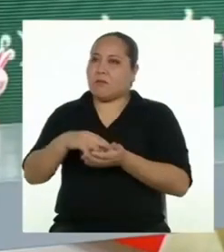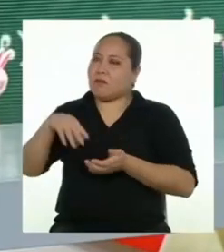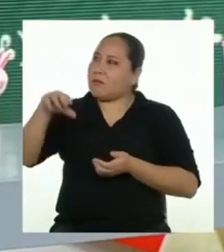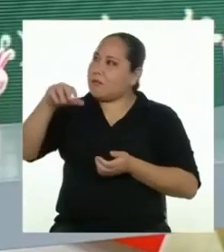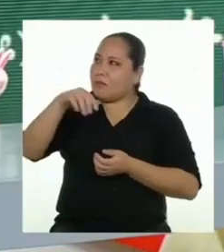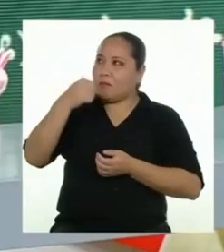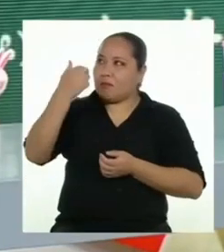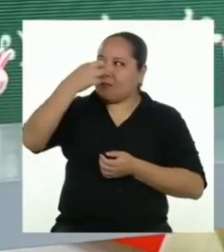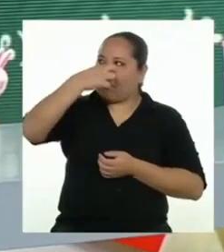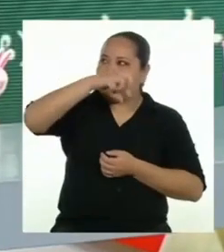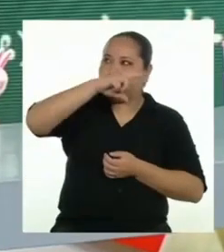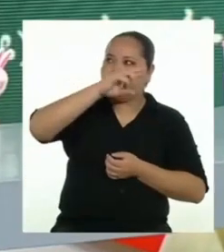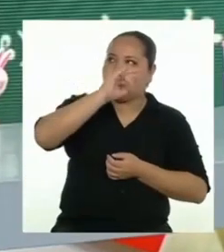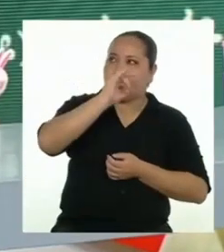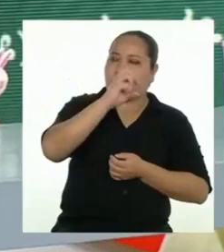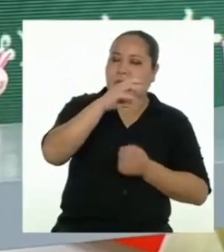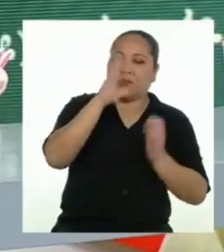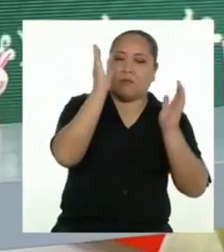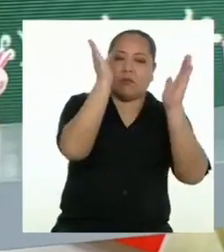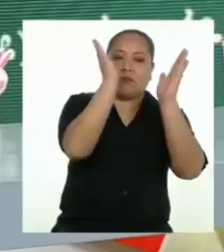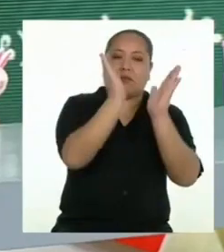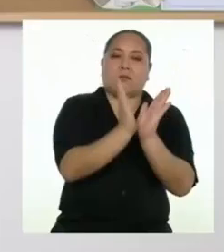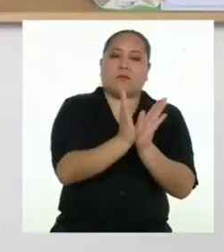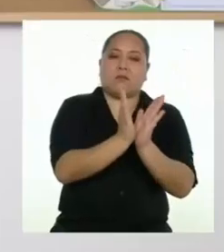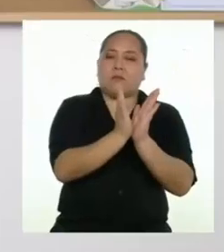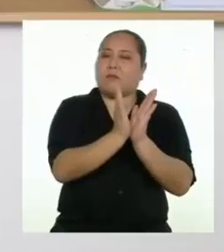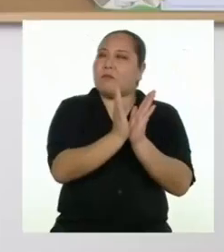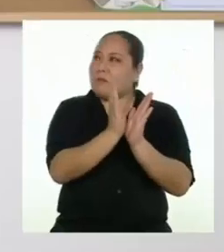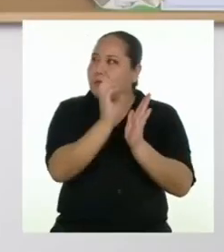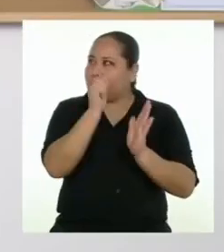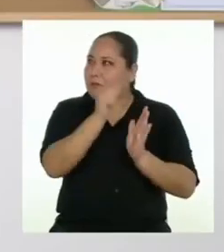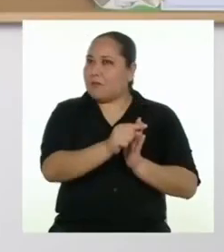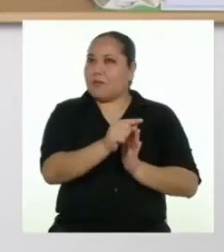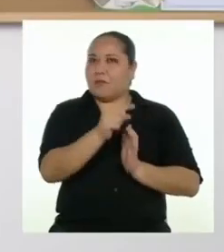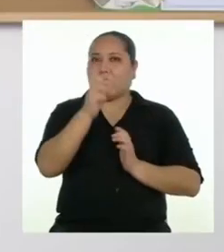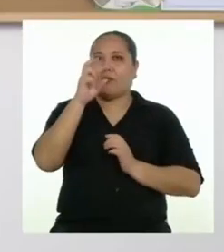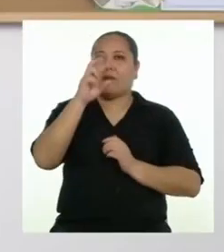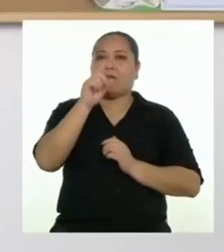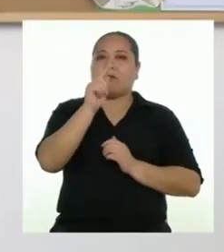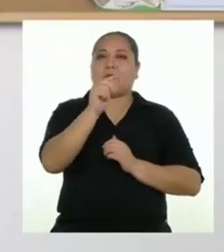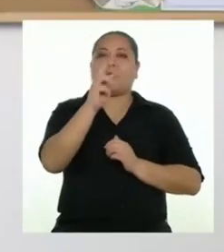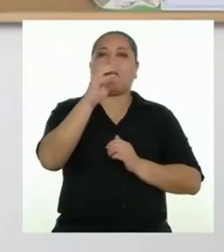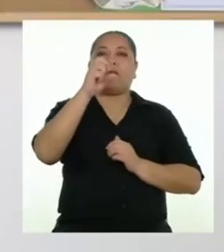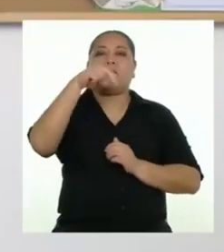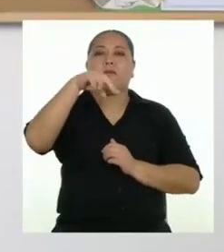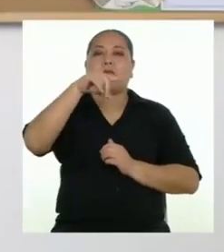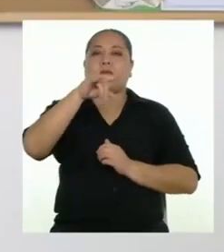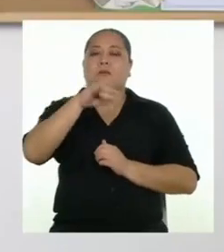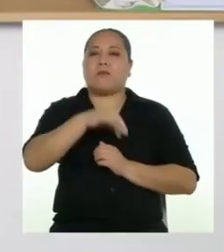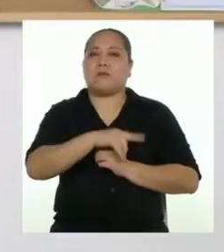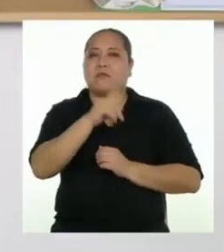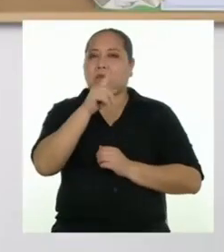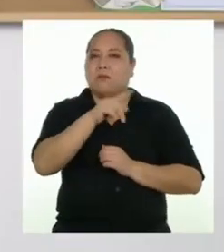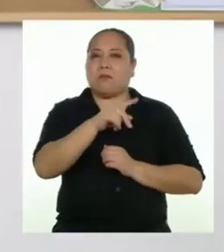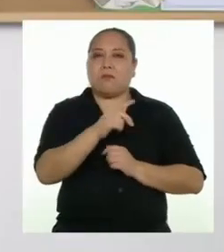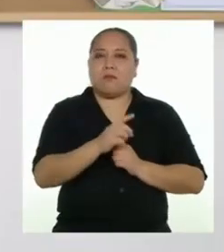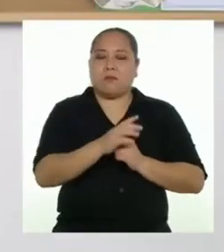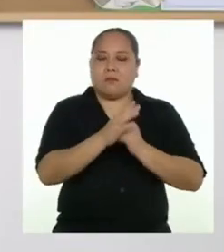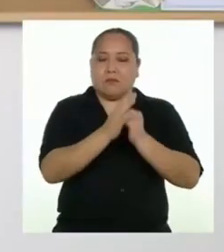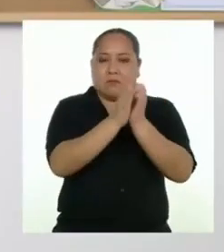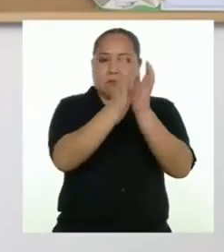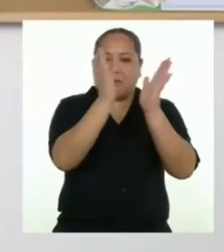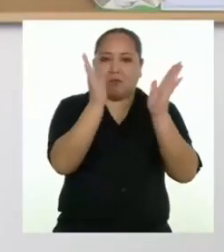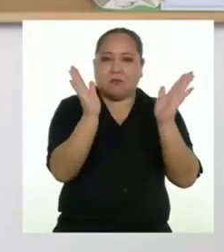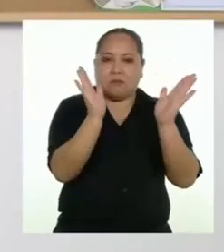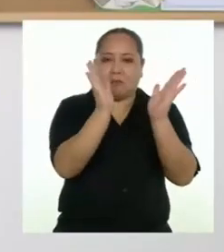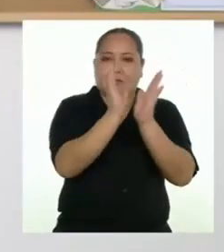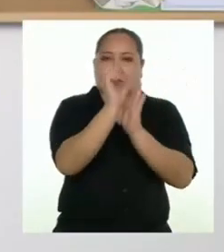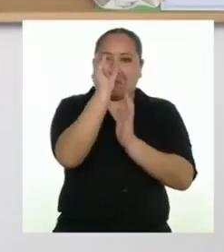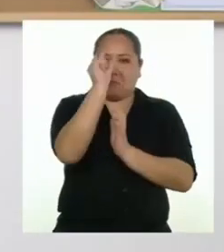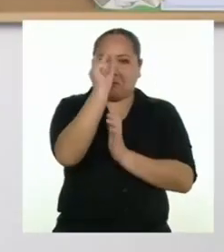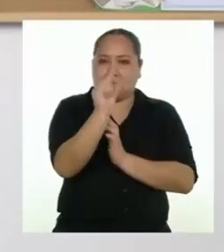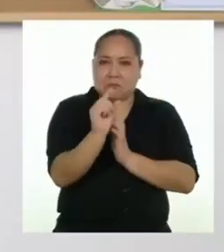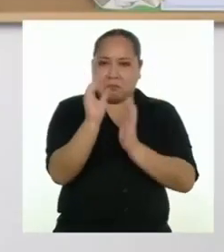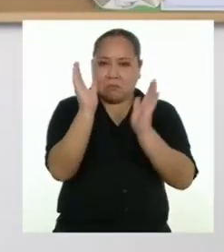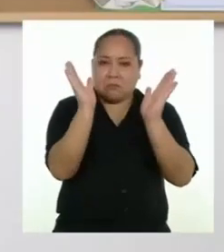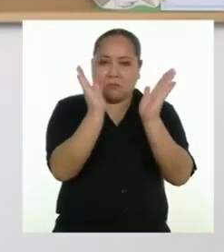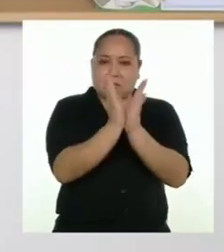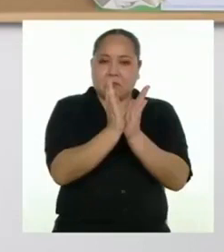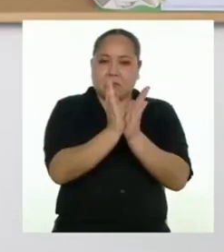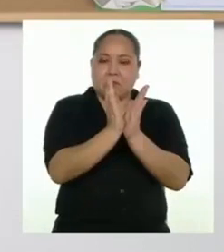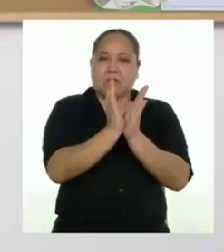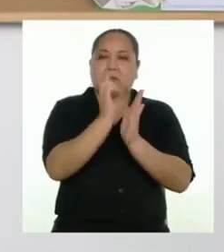otro prisma, del que es triangular regular? El prisma triangular regular no ocupa tanta superficie para su construcción,